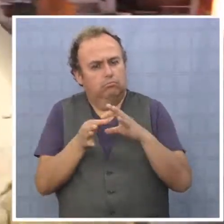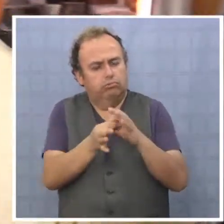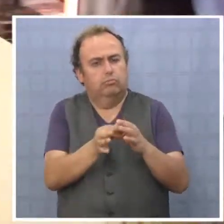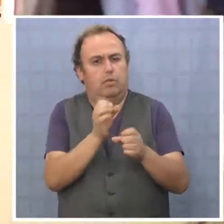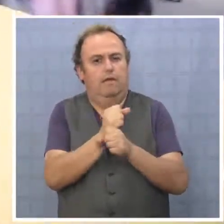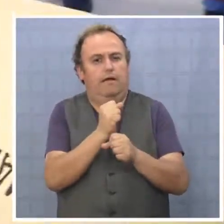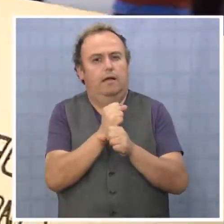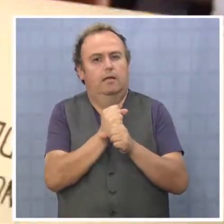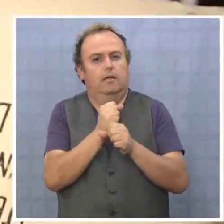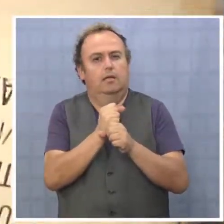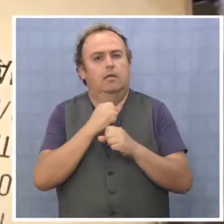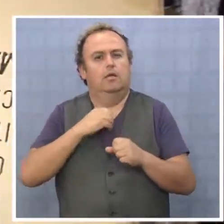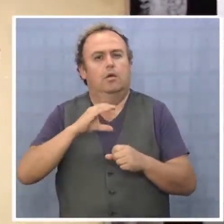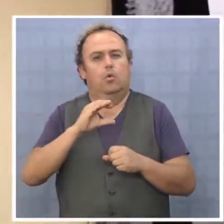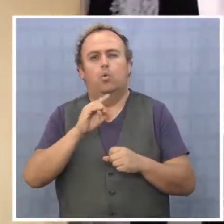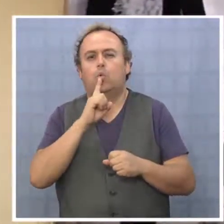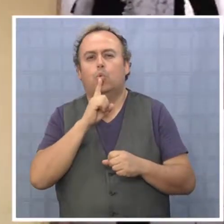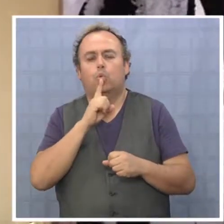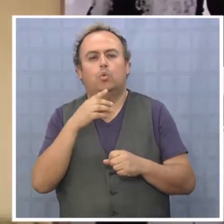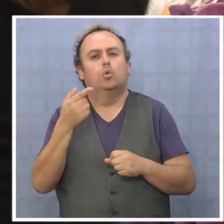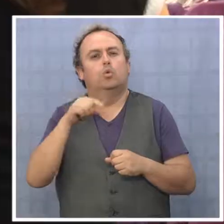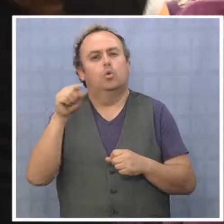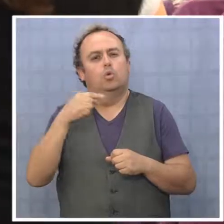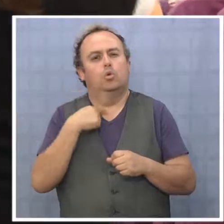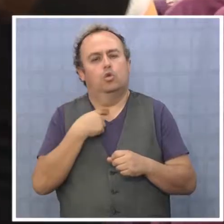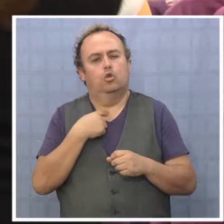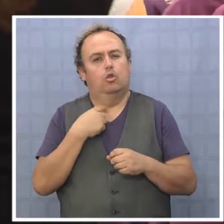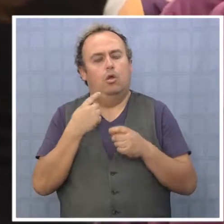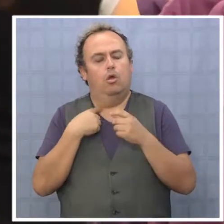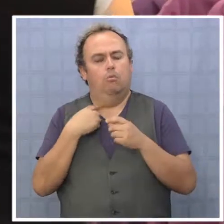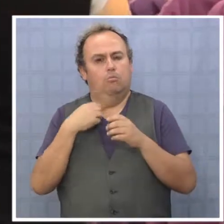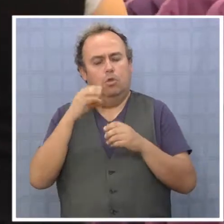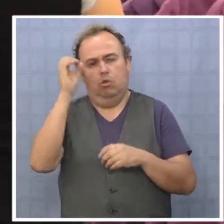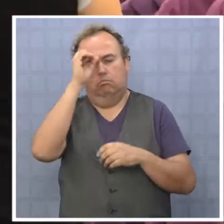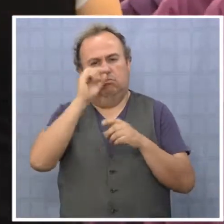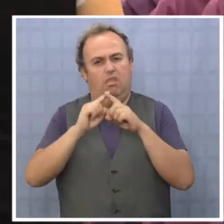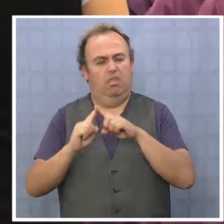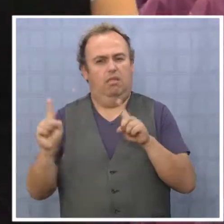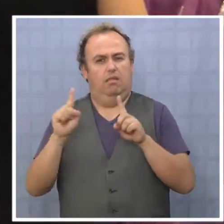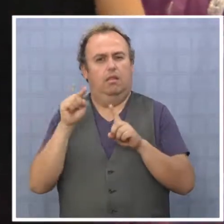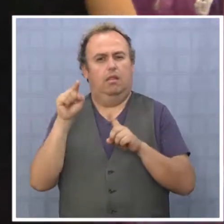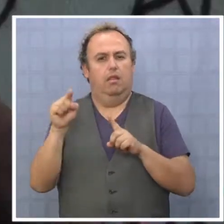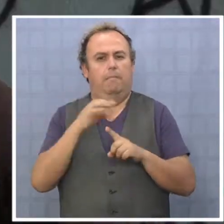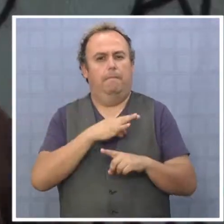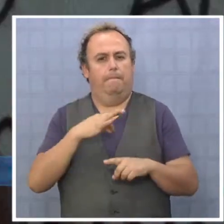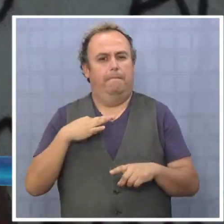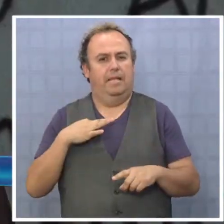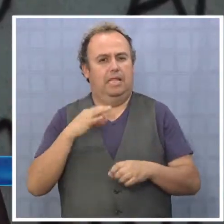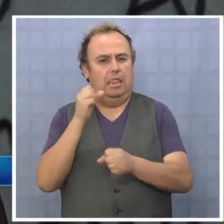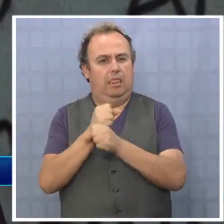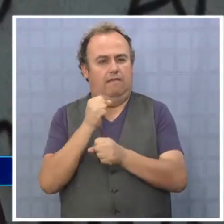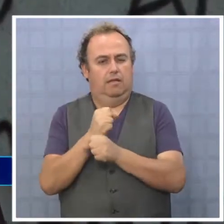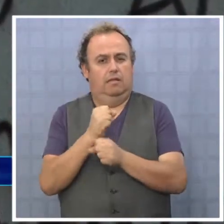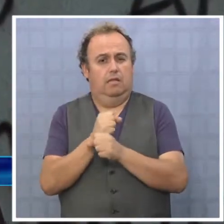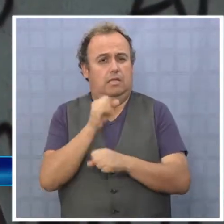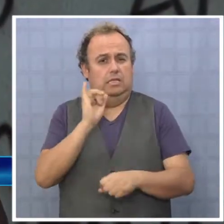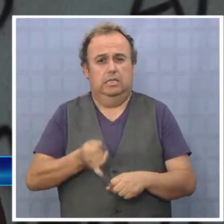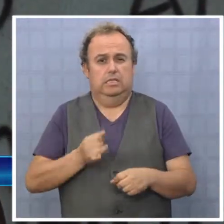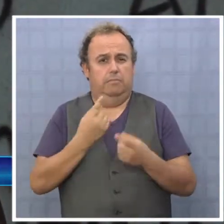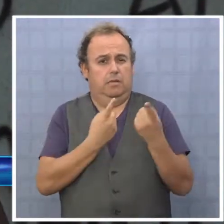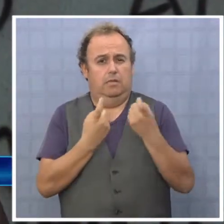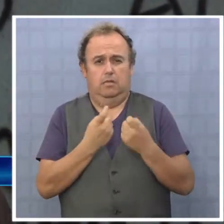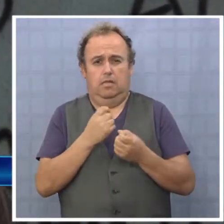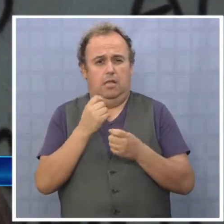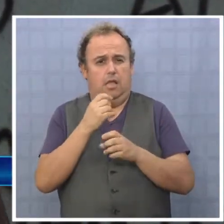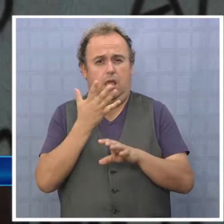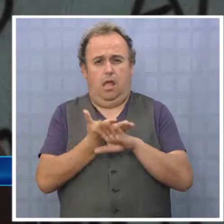nosotros como CUT tenemos una opinión totalmente distinta con la ministra del Trabajo porque siempre se van a necesitar trabajadores en todo